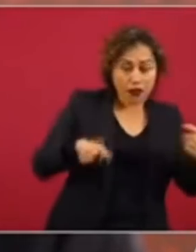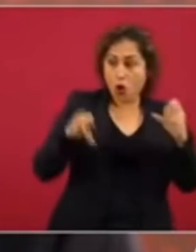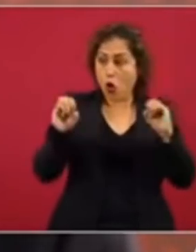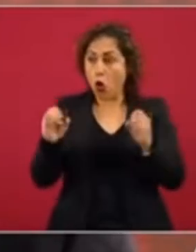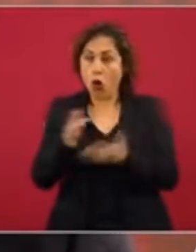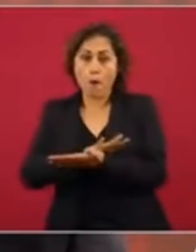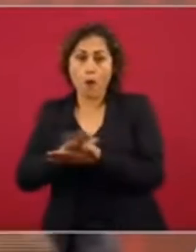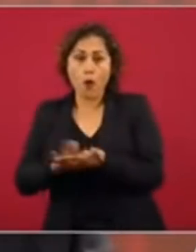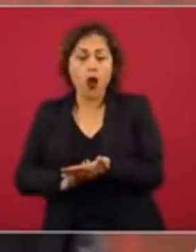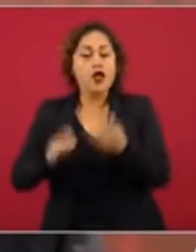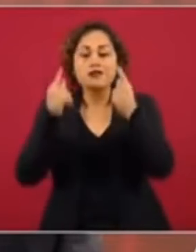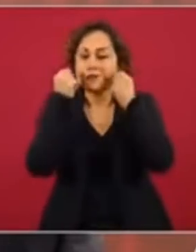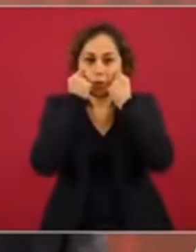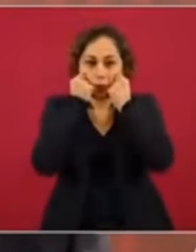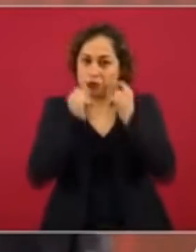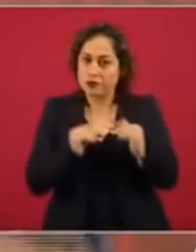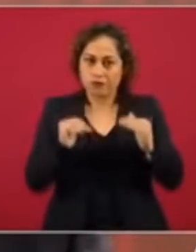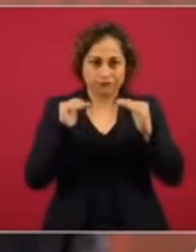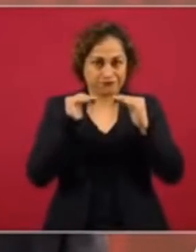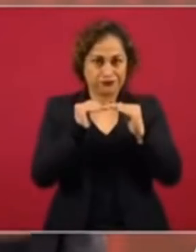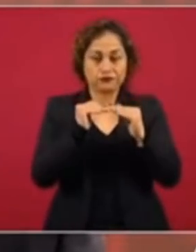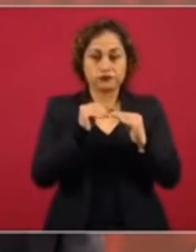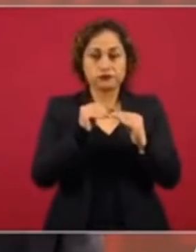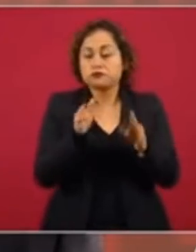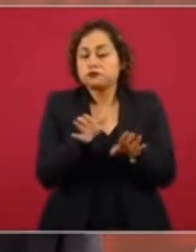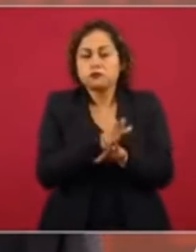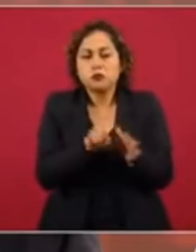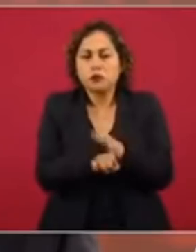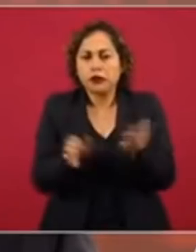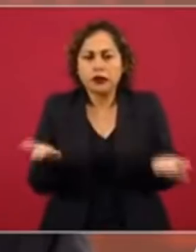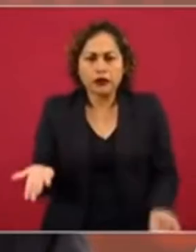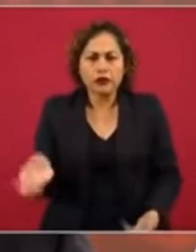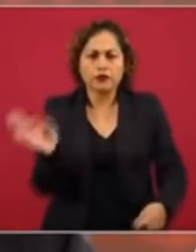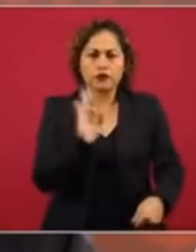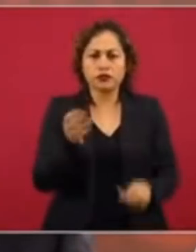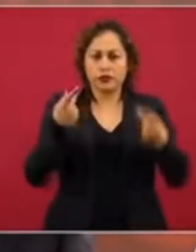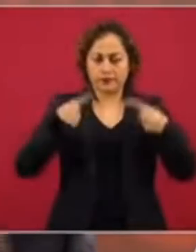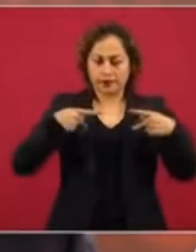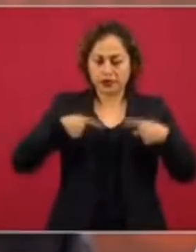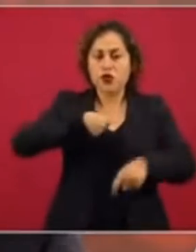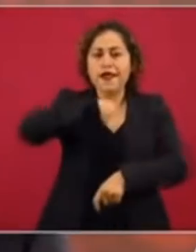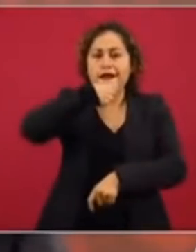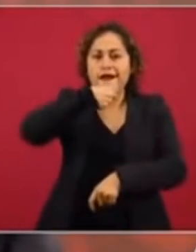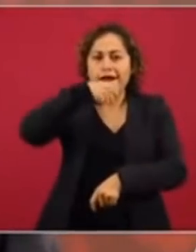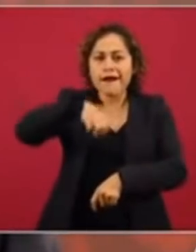Si vive un anciano respetable en Las Lomas, allá.